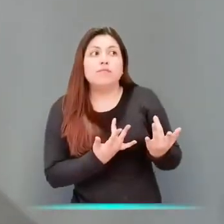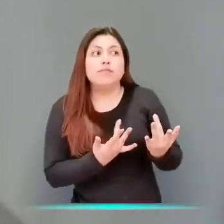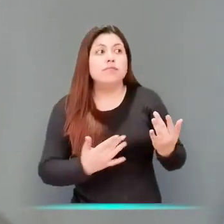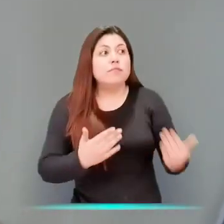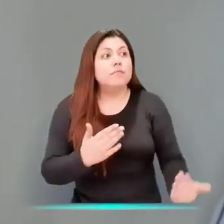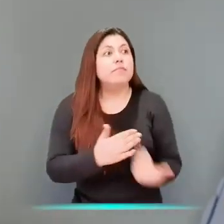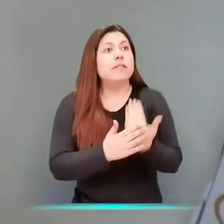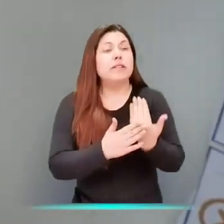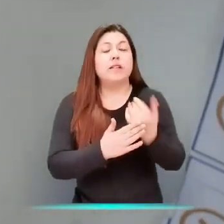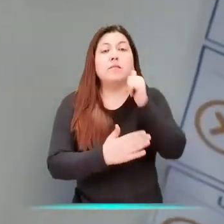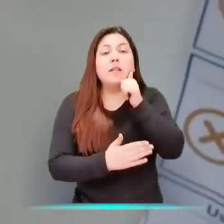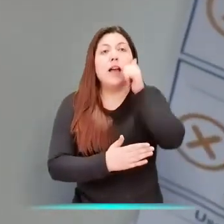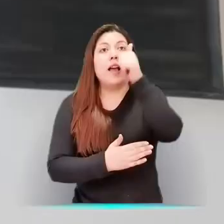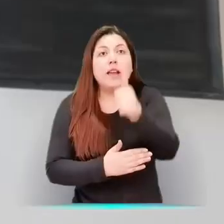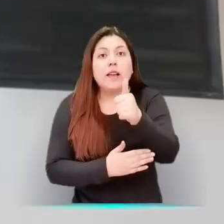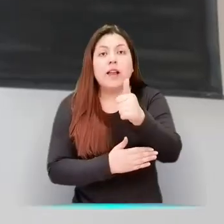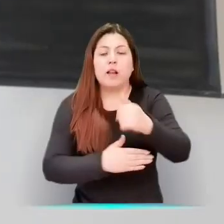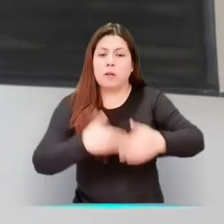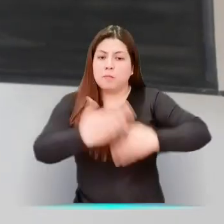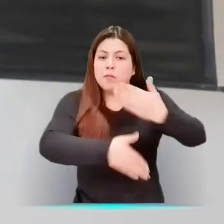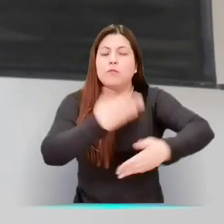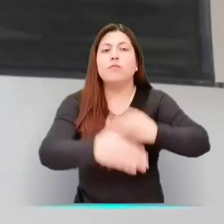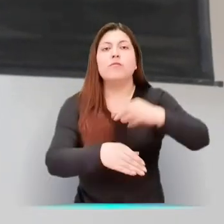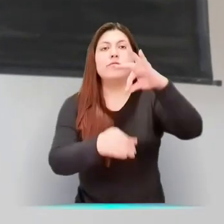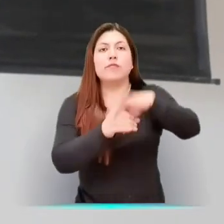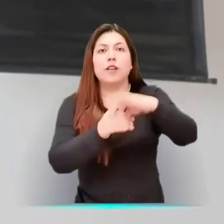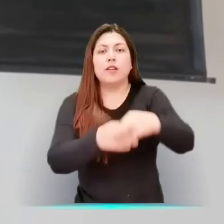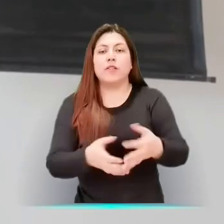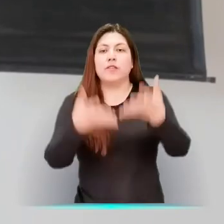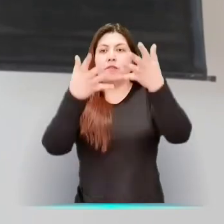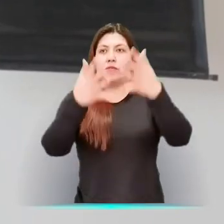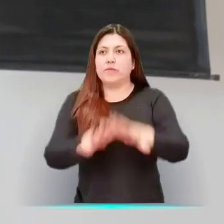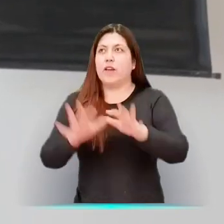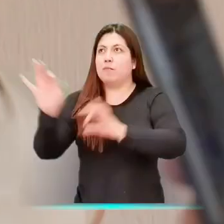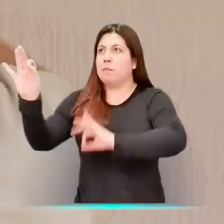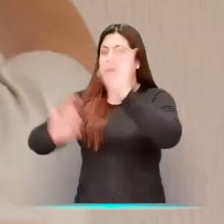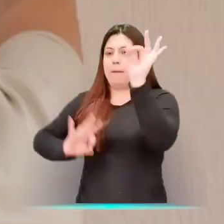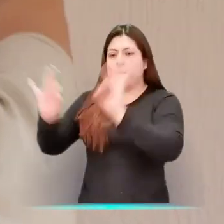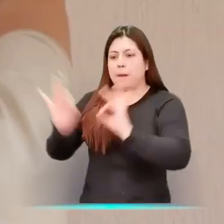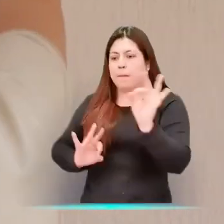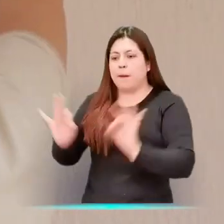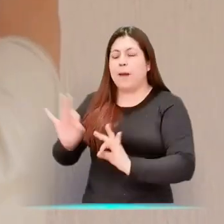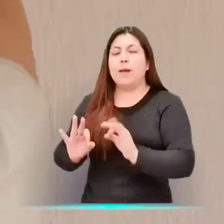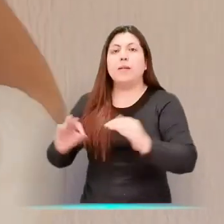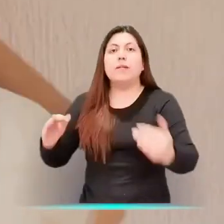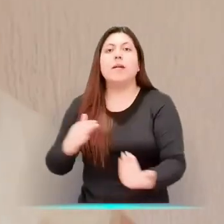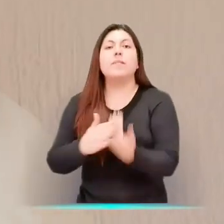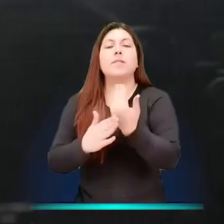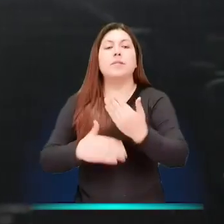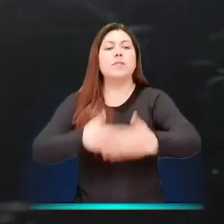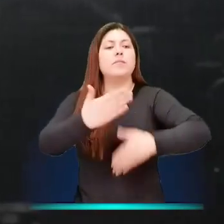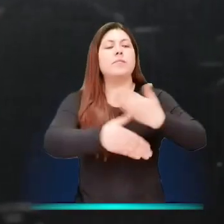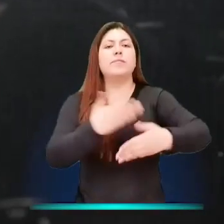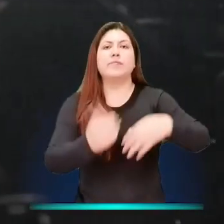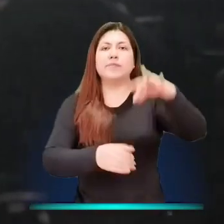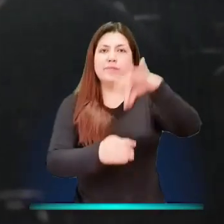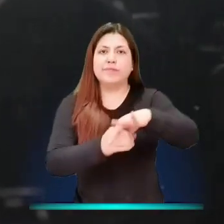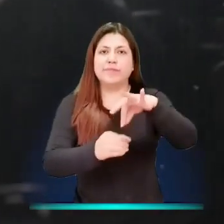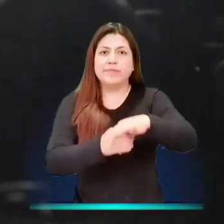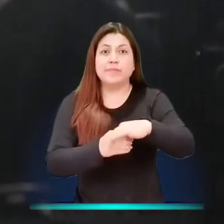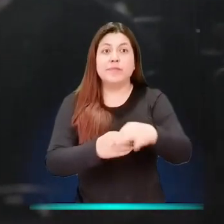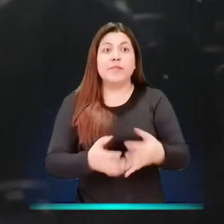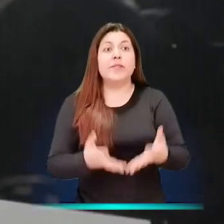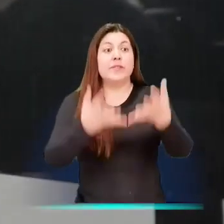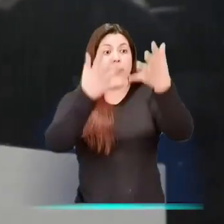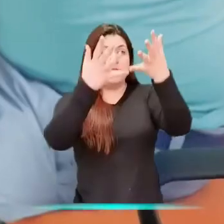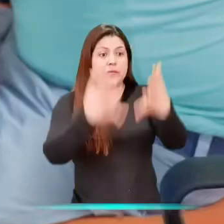esperando solamente iniciar el día de mañana para acabar de culminar todo el proceso de montaje y poder dar inicio a